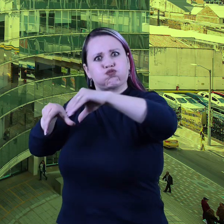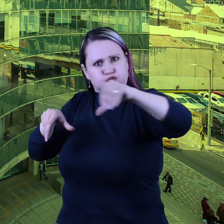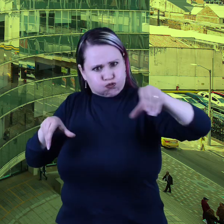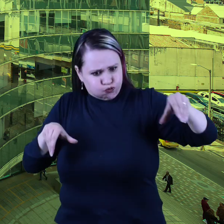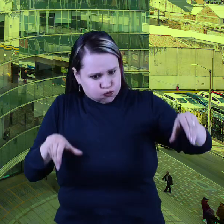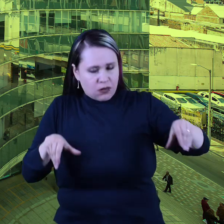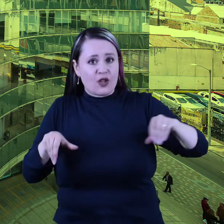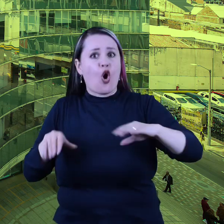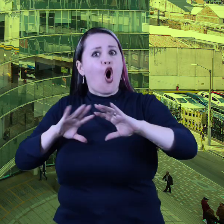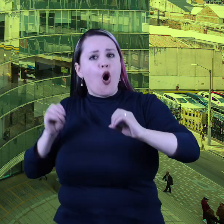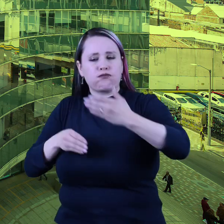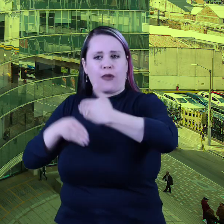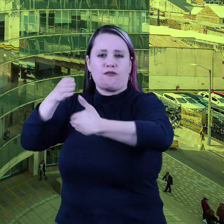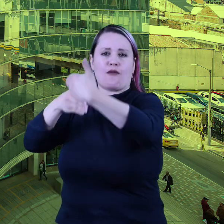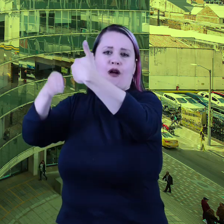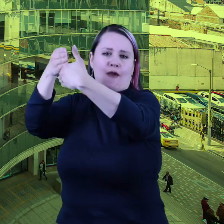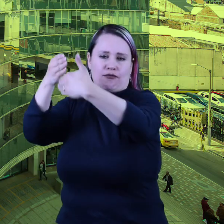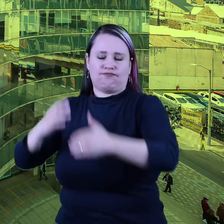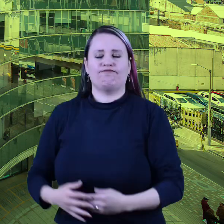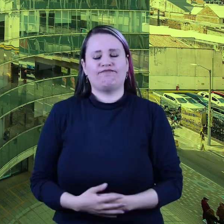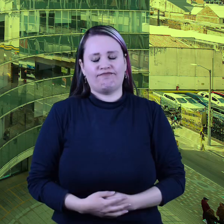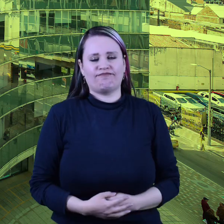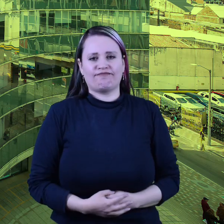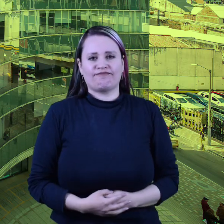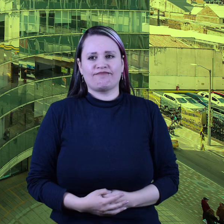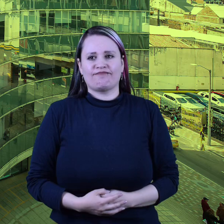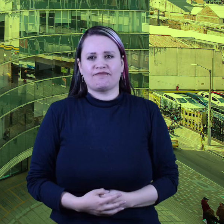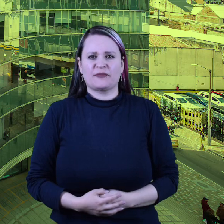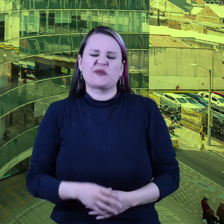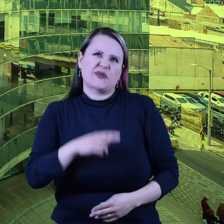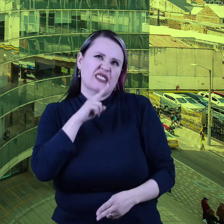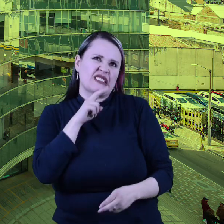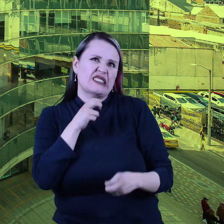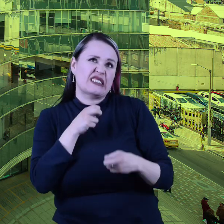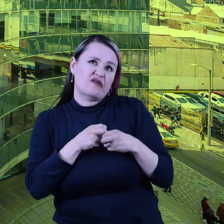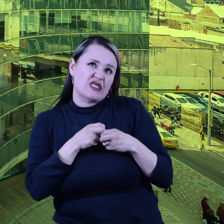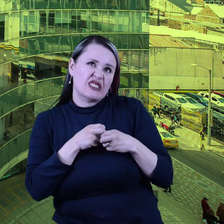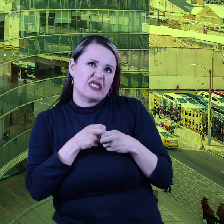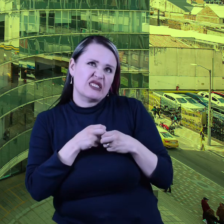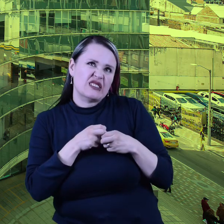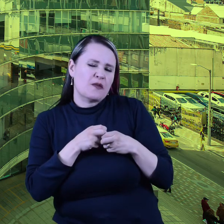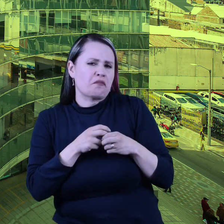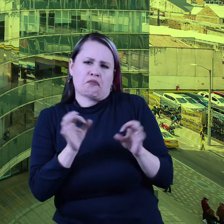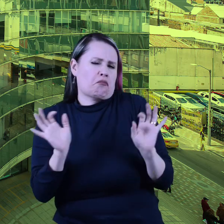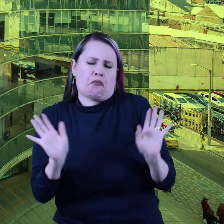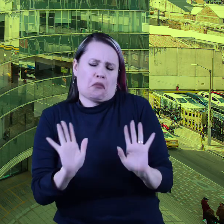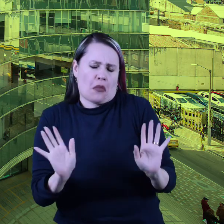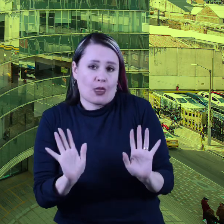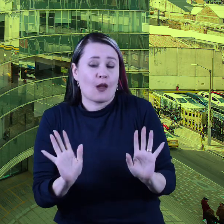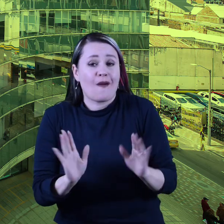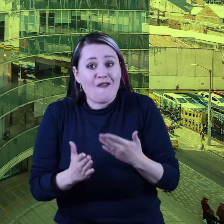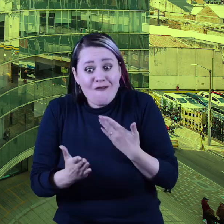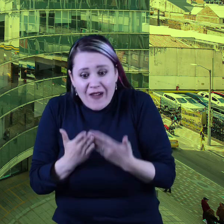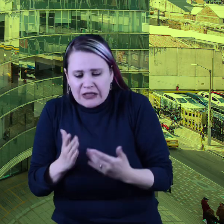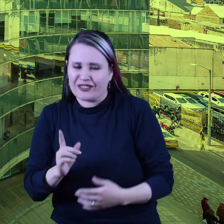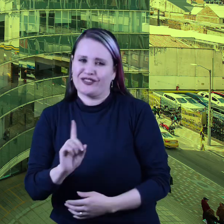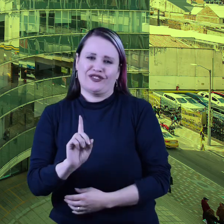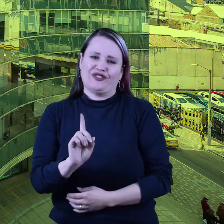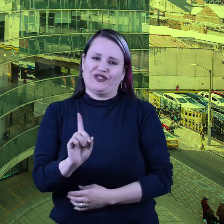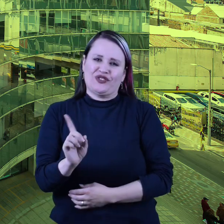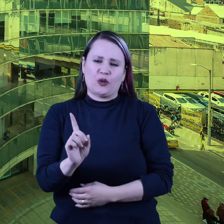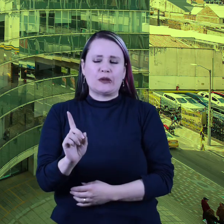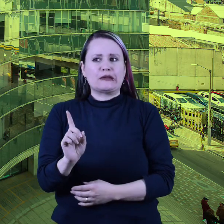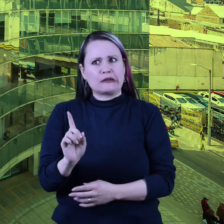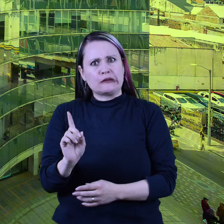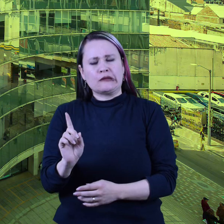Difícil pues, no es nada fácil trabajar esto, es algo complicado, pero si tú le metes corazón y le